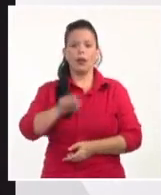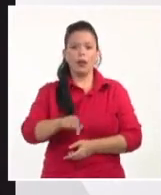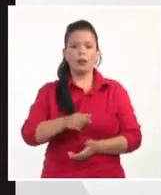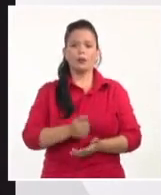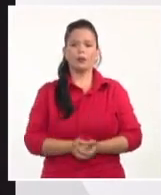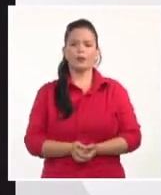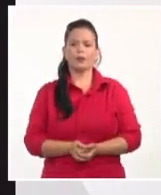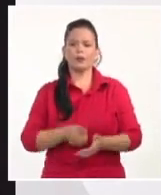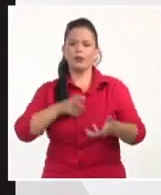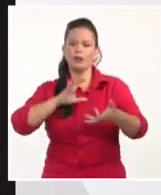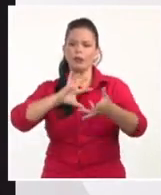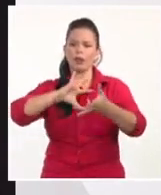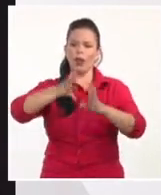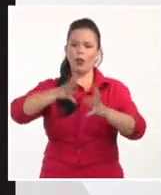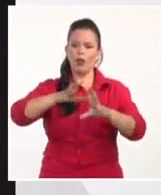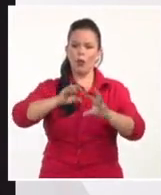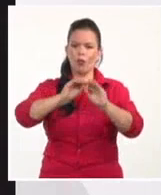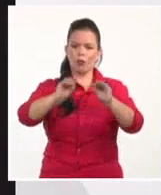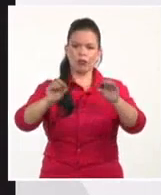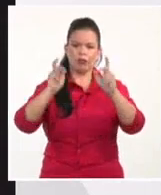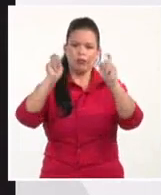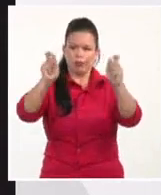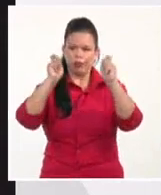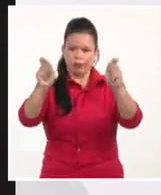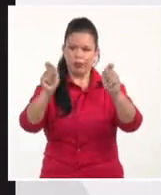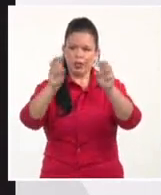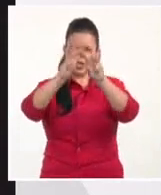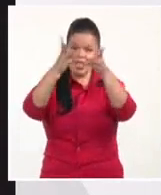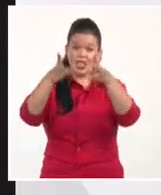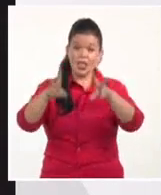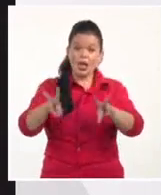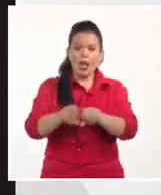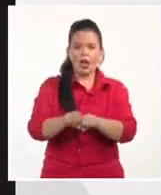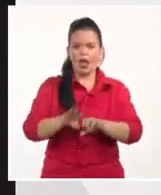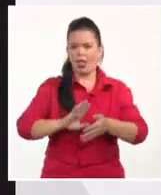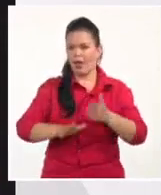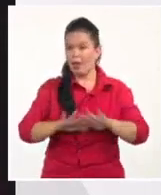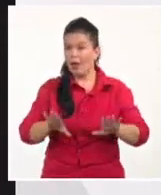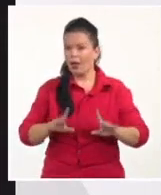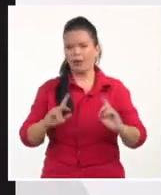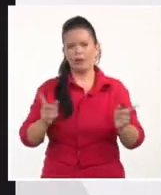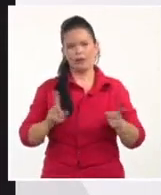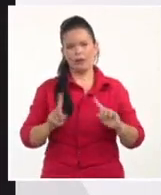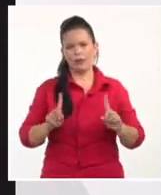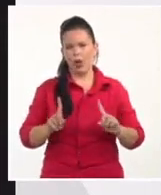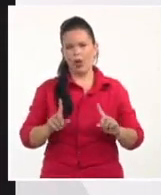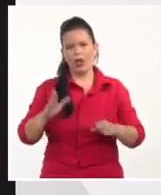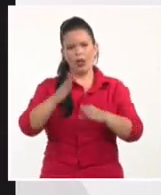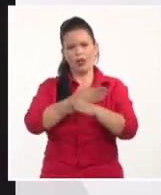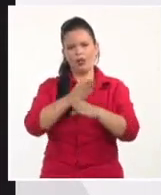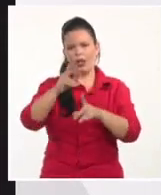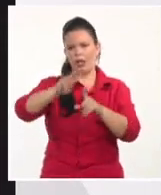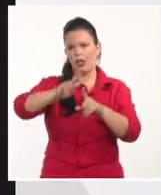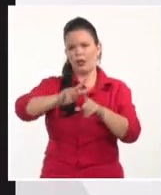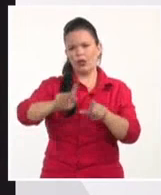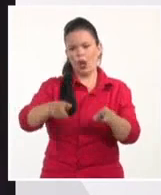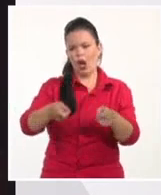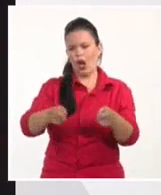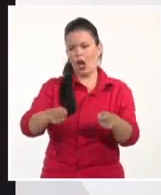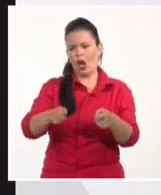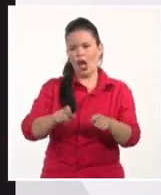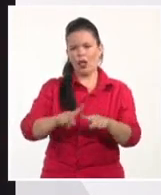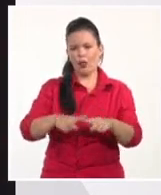no solamente en redes sociales, sino también en medios de comunicación, para dar una sensación de